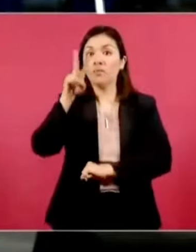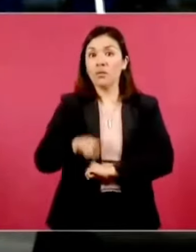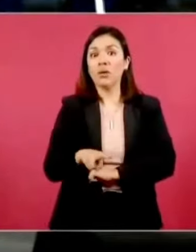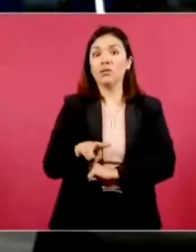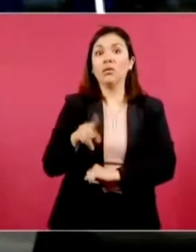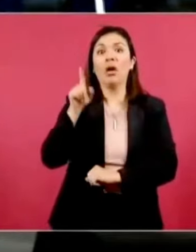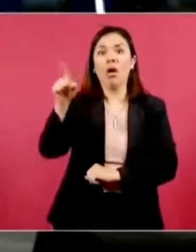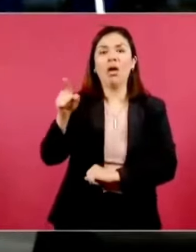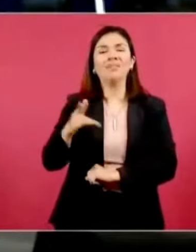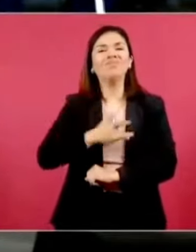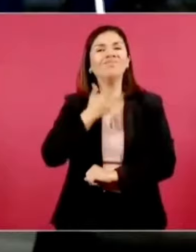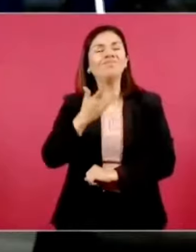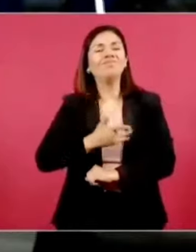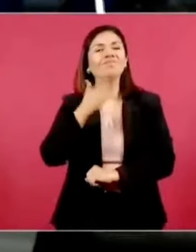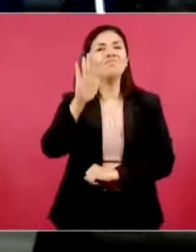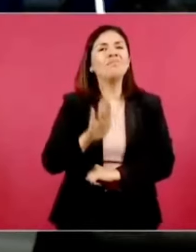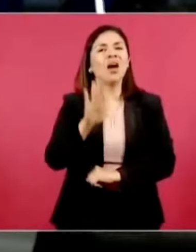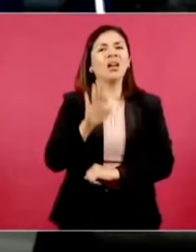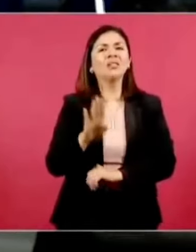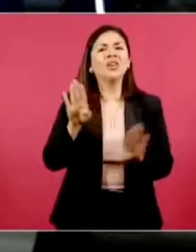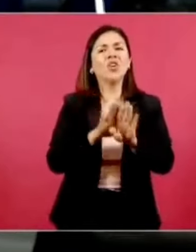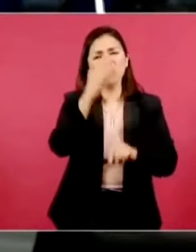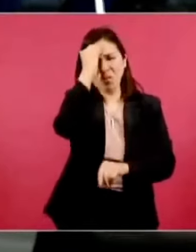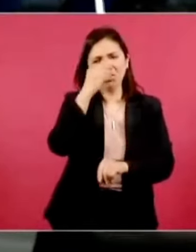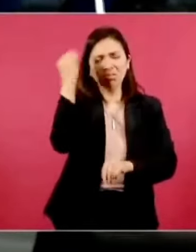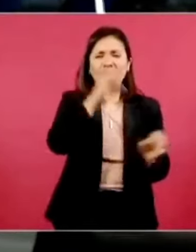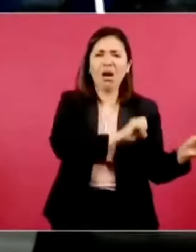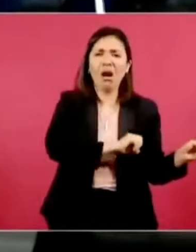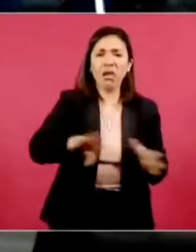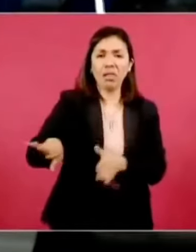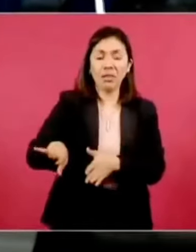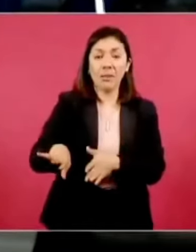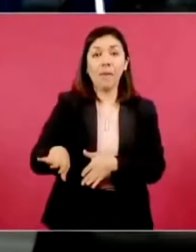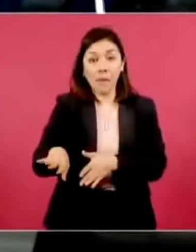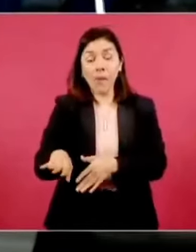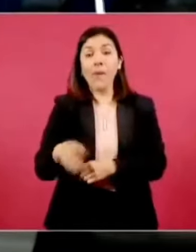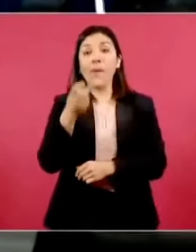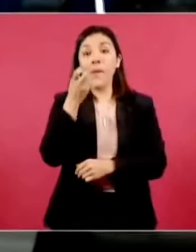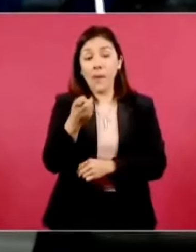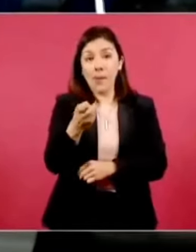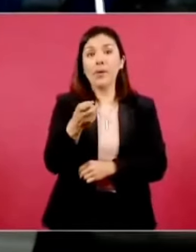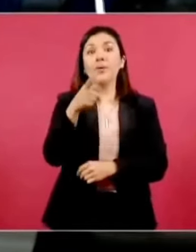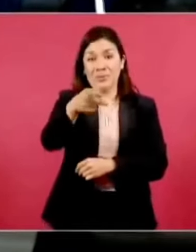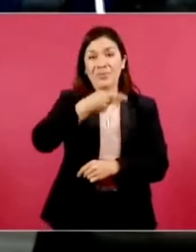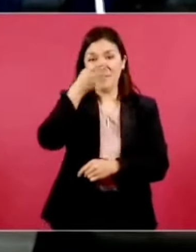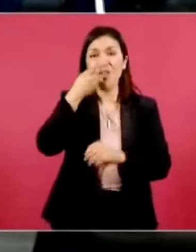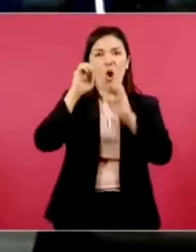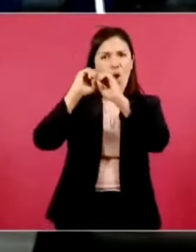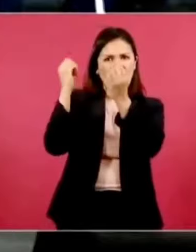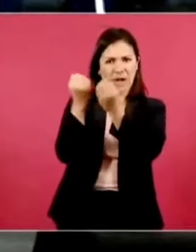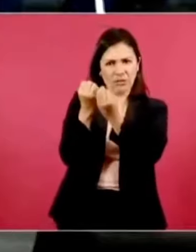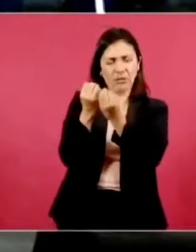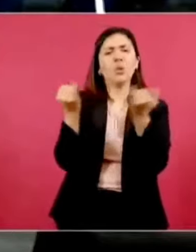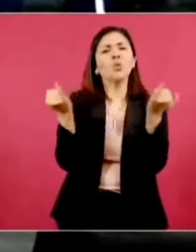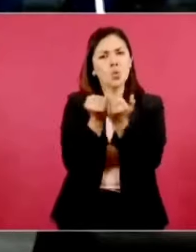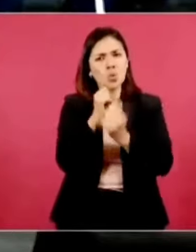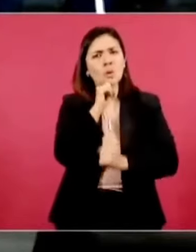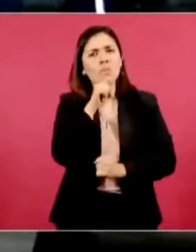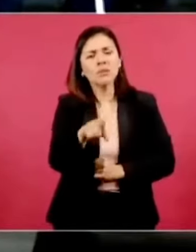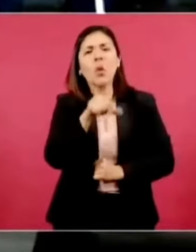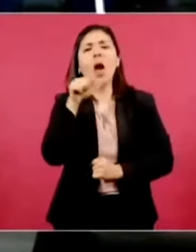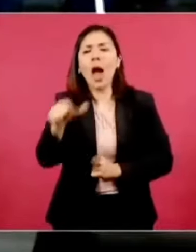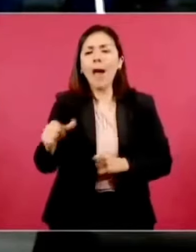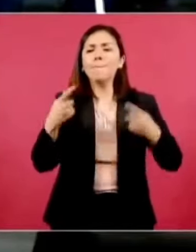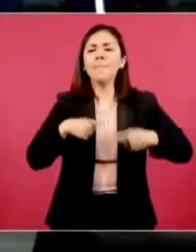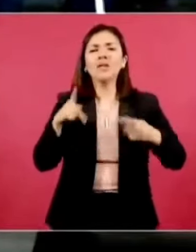sensación de abandono y es bueno que aparte de estas organizaciones se dirija también a las buscadoras que